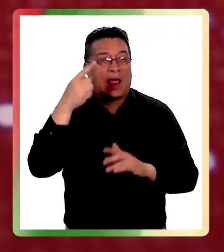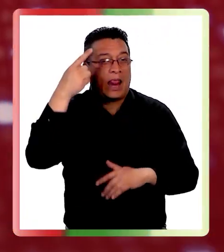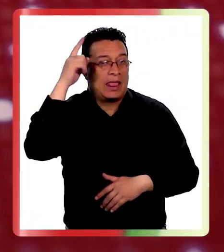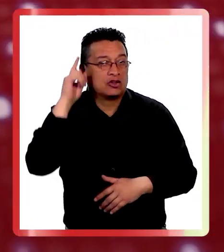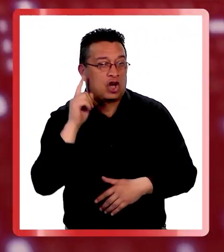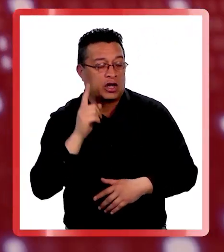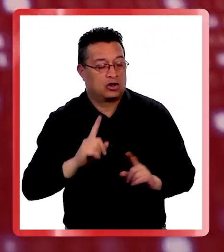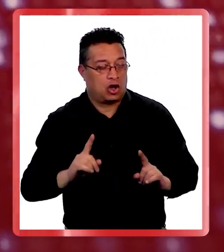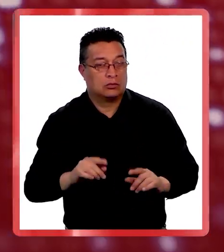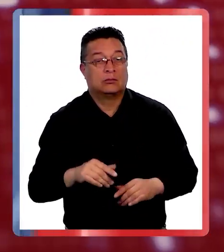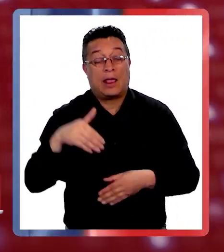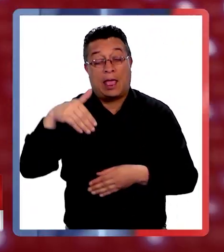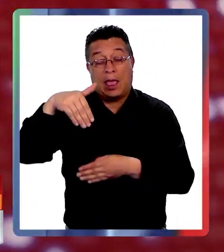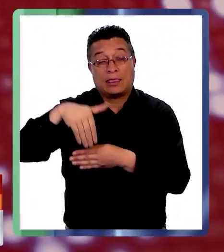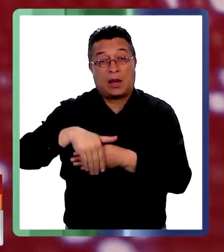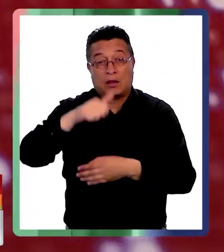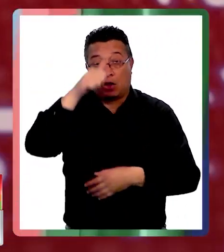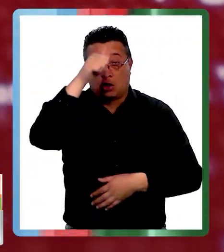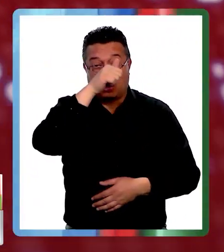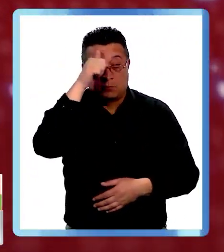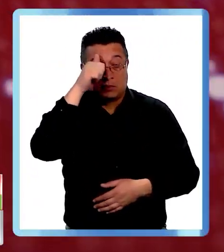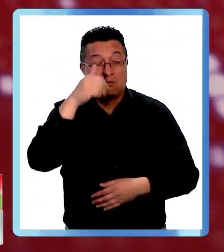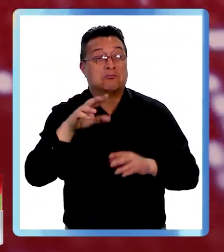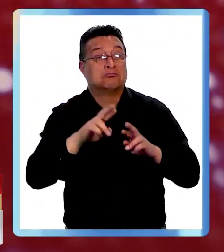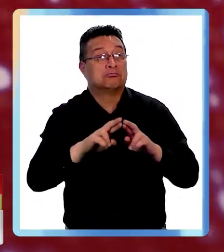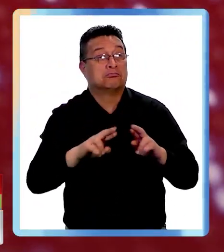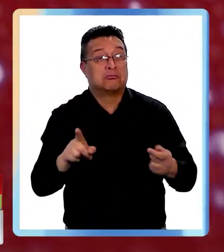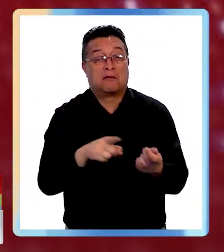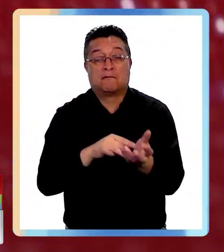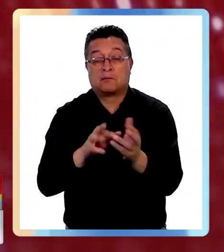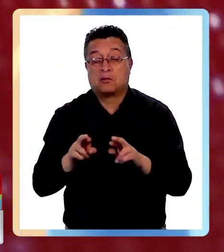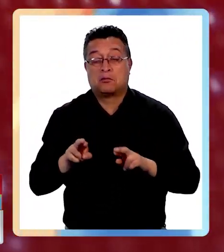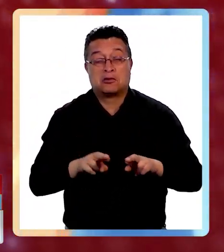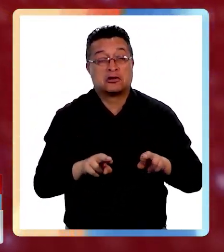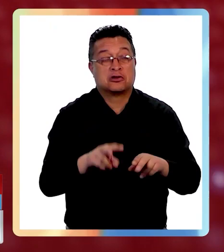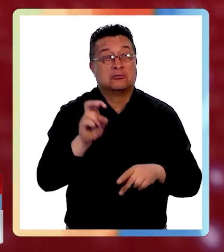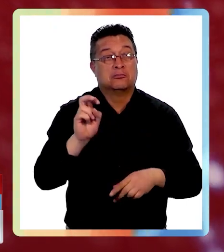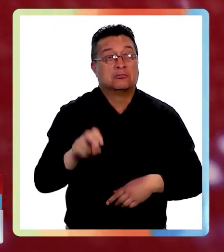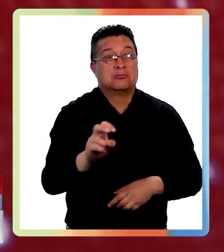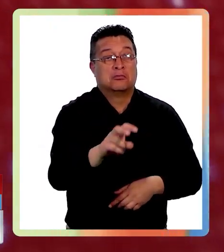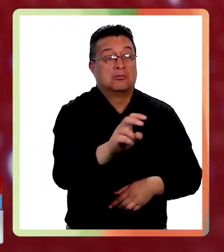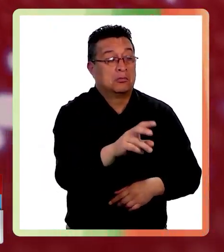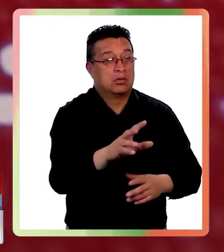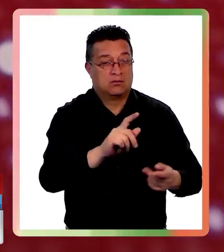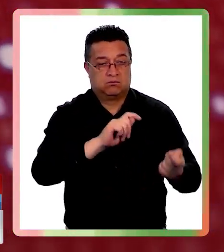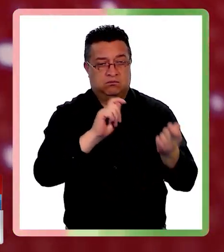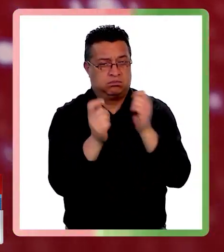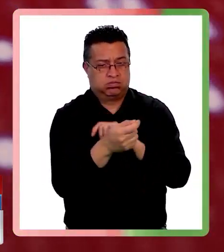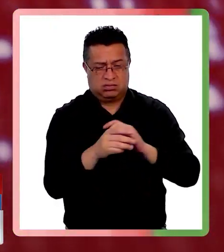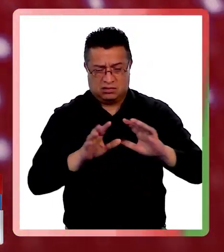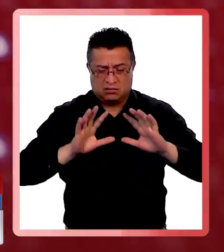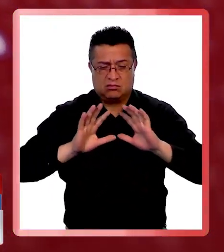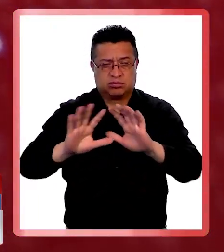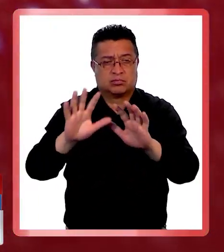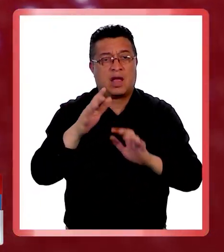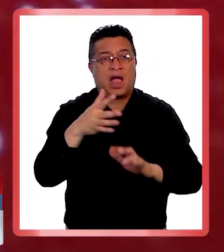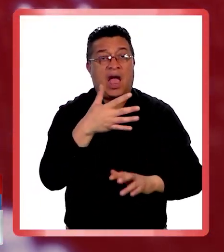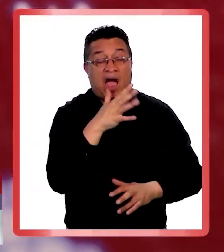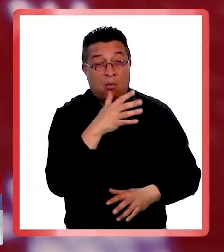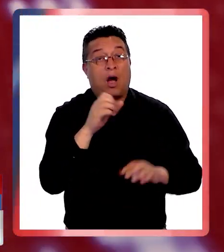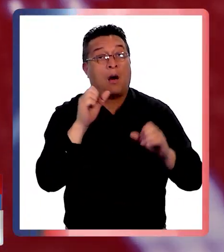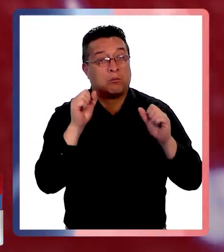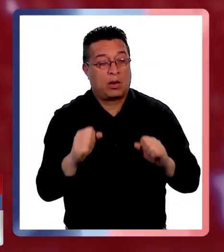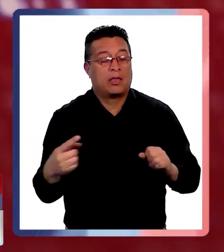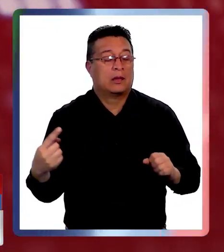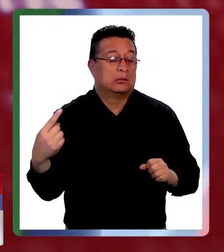Una tarde de domingo tranquila con la familia caminando a orillas del río de pronto la acción de empujarlo al agua pudo